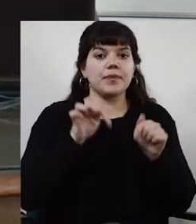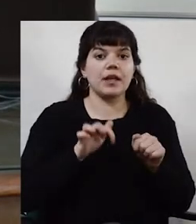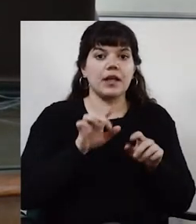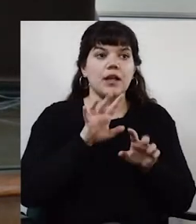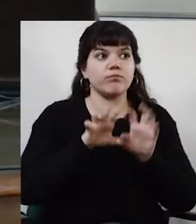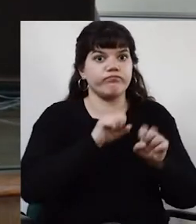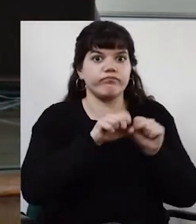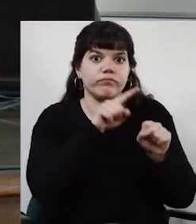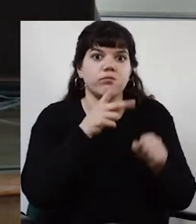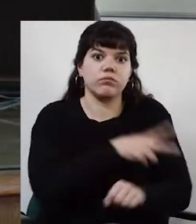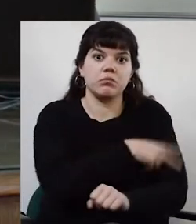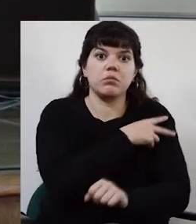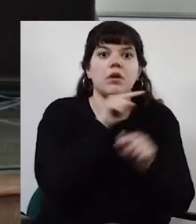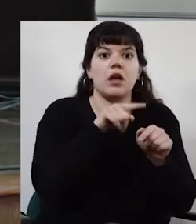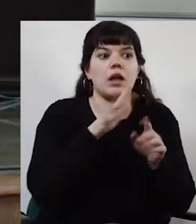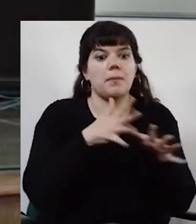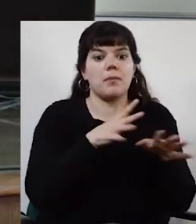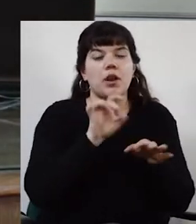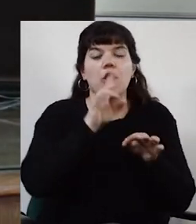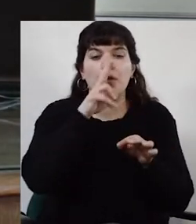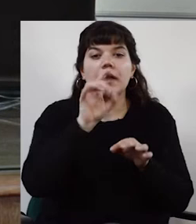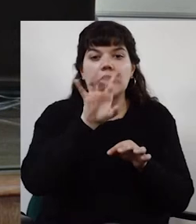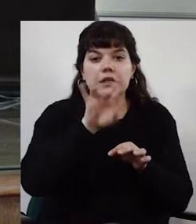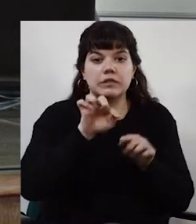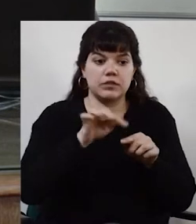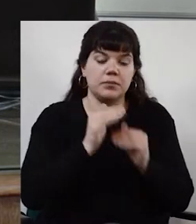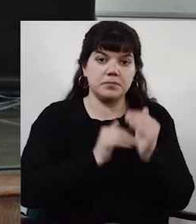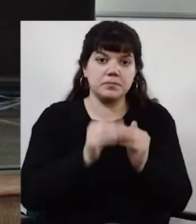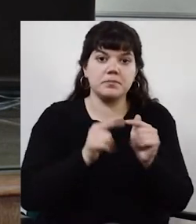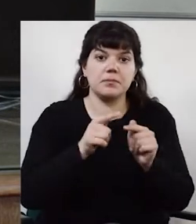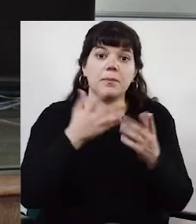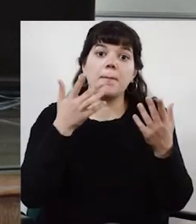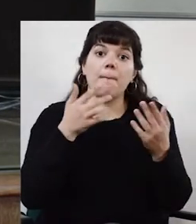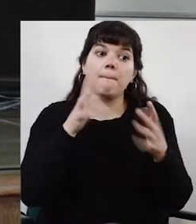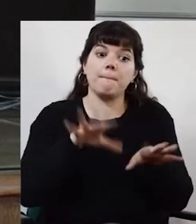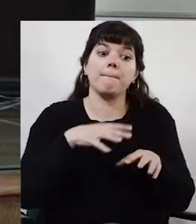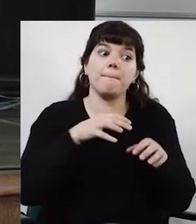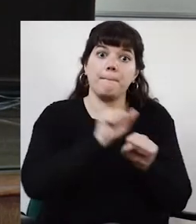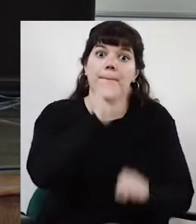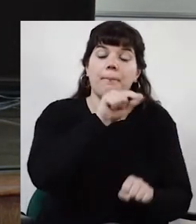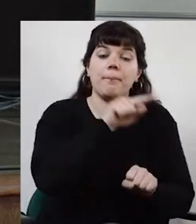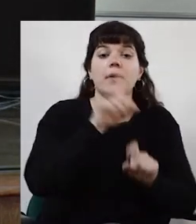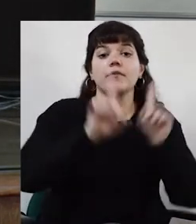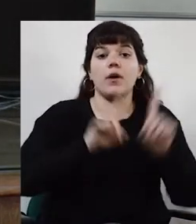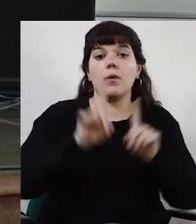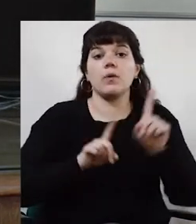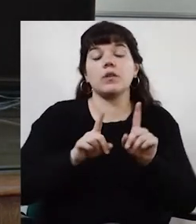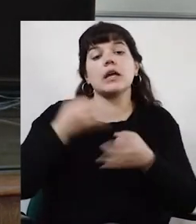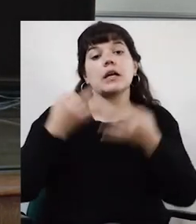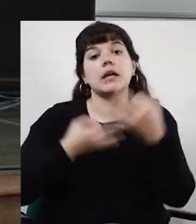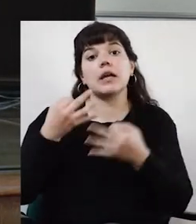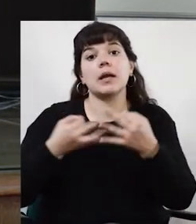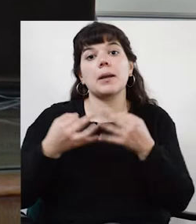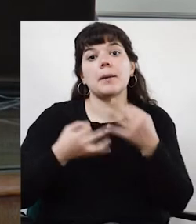ocupó en régimen de dedicación total hasta el 2015. Obtuvo en la UDELAN el título químico-farmacéutico y